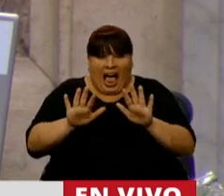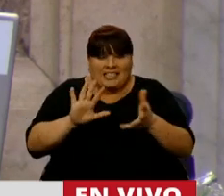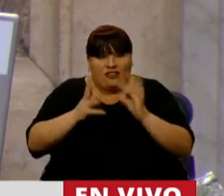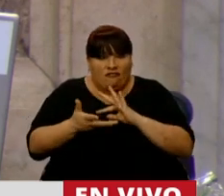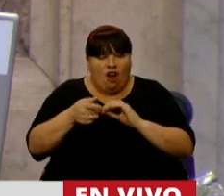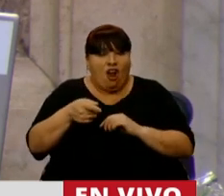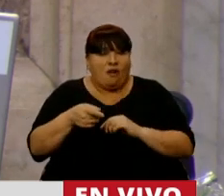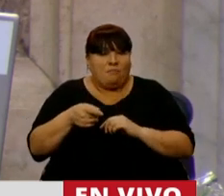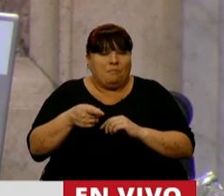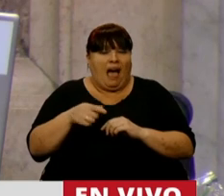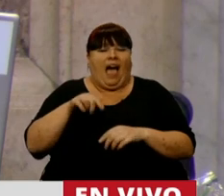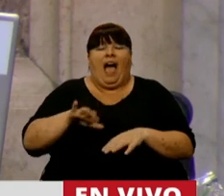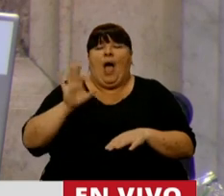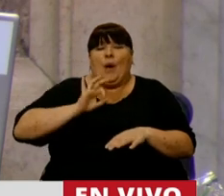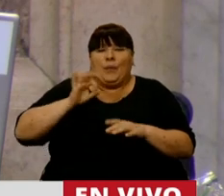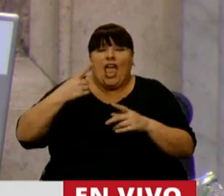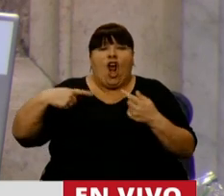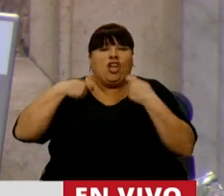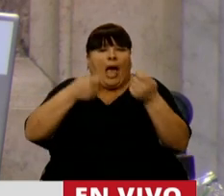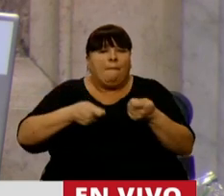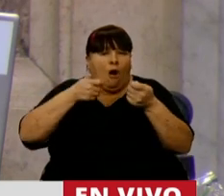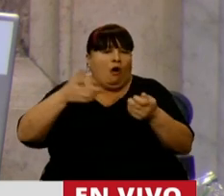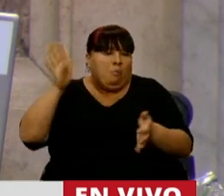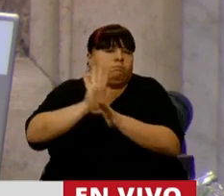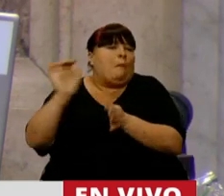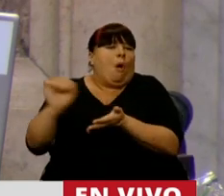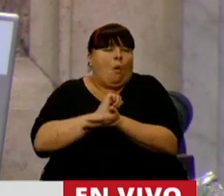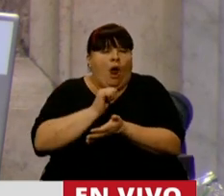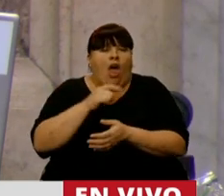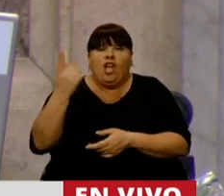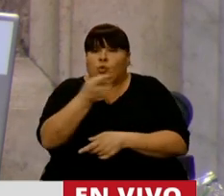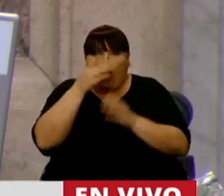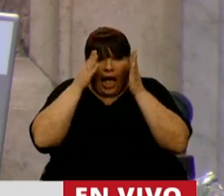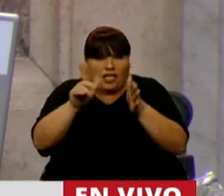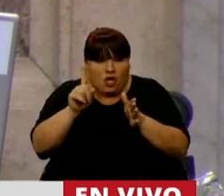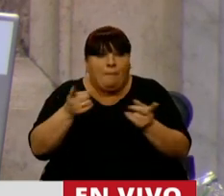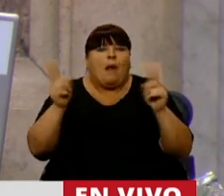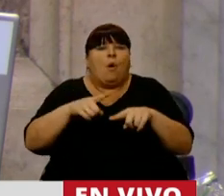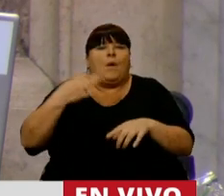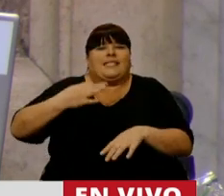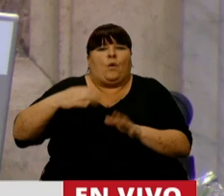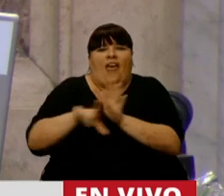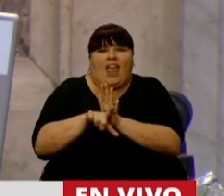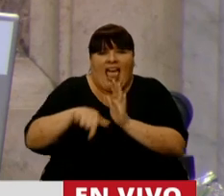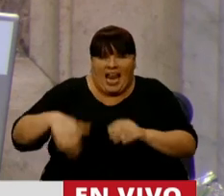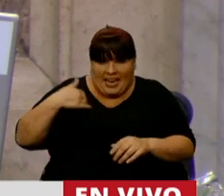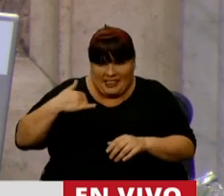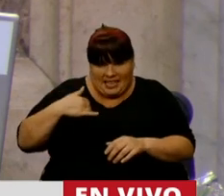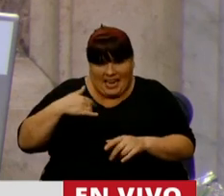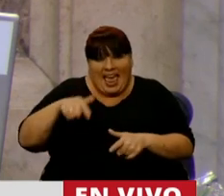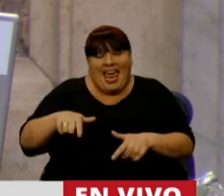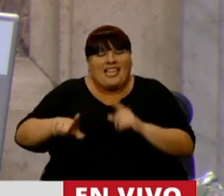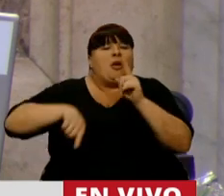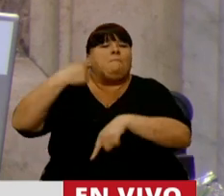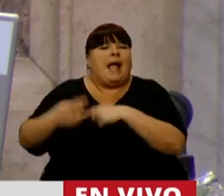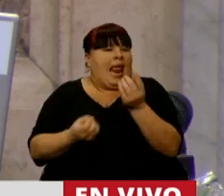quedó sepia cada uno de los acompañamientos que hicimos, si ustedes no se ocupan de devolver seguridad jurídica a la Argentina, esta